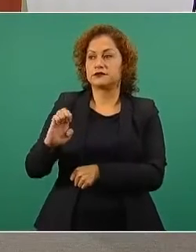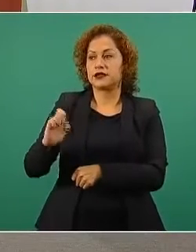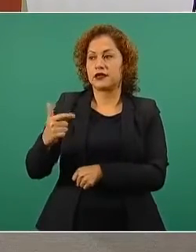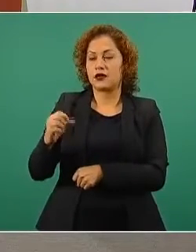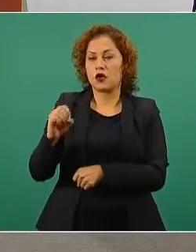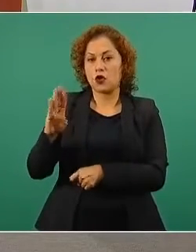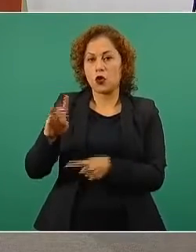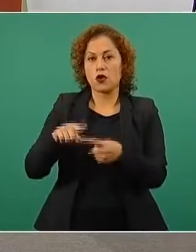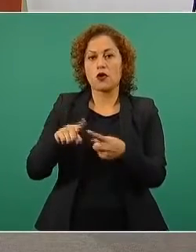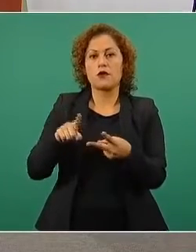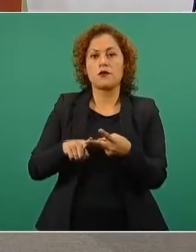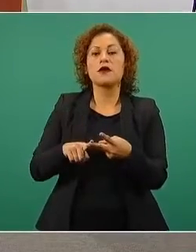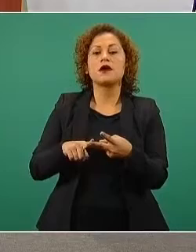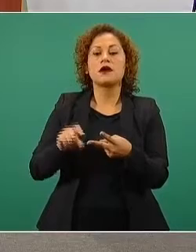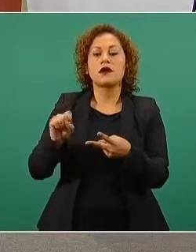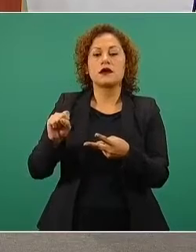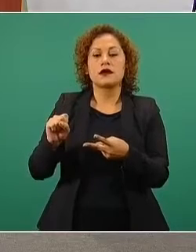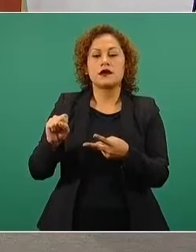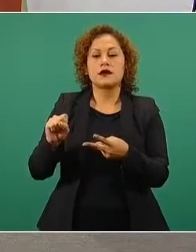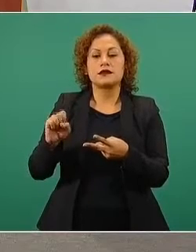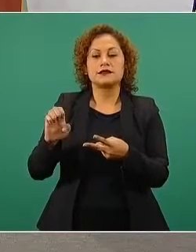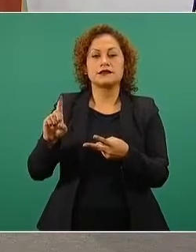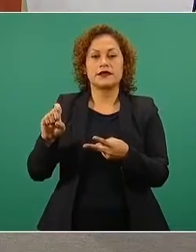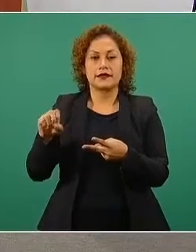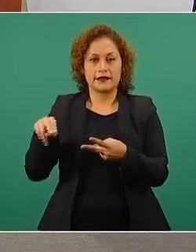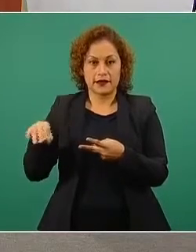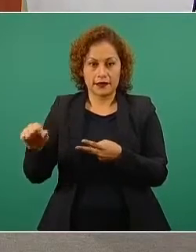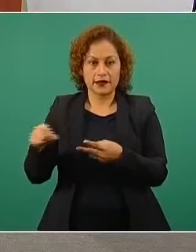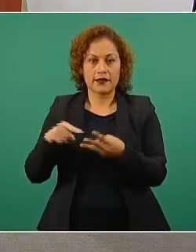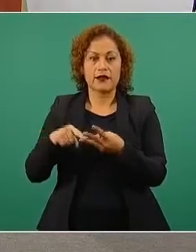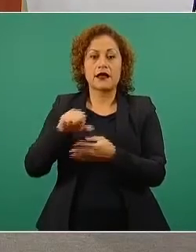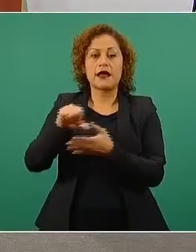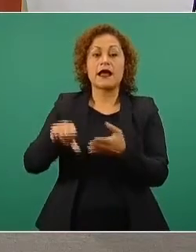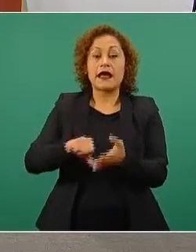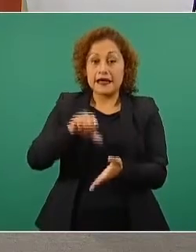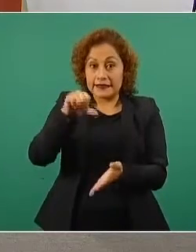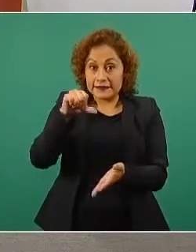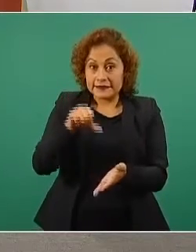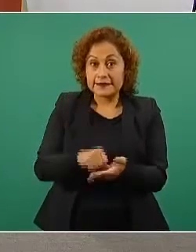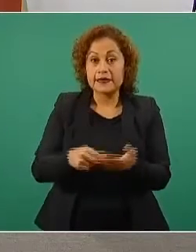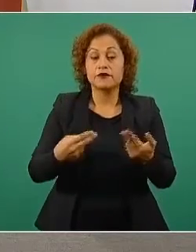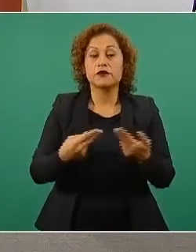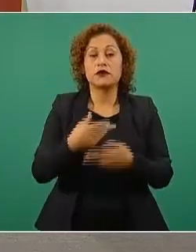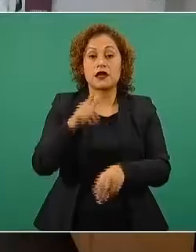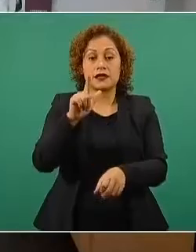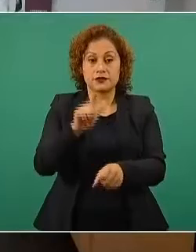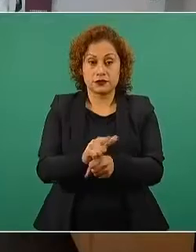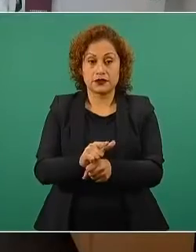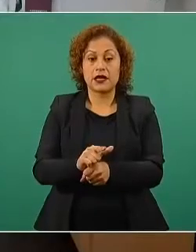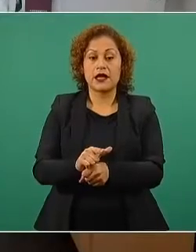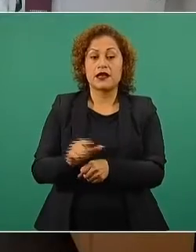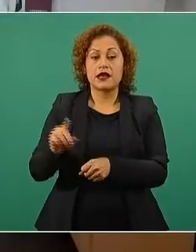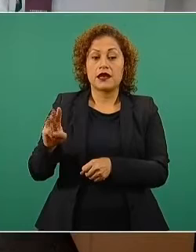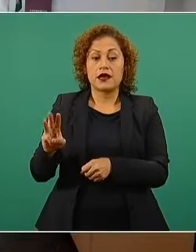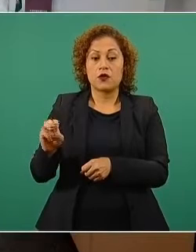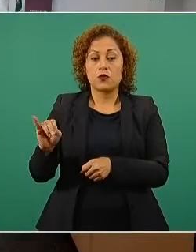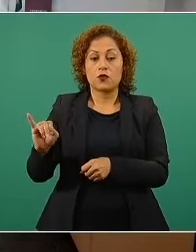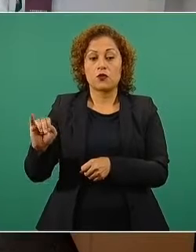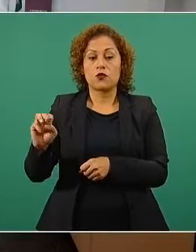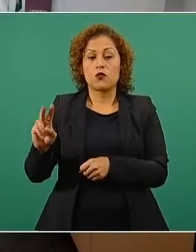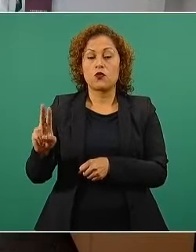Nacional, el Centro Nacional de Inteligencia, la UIF, así como la